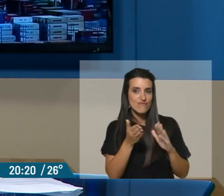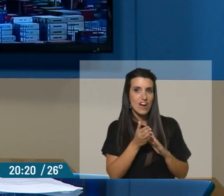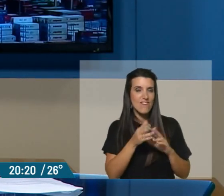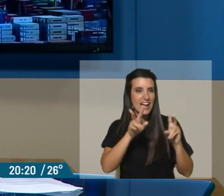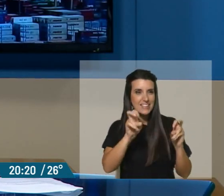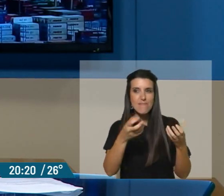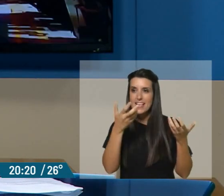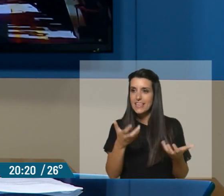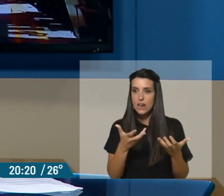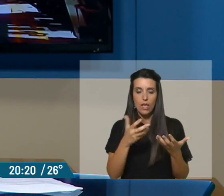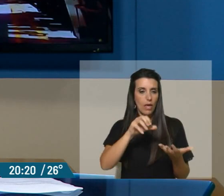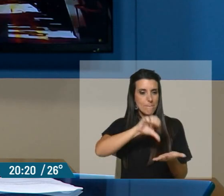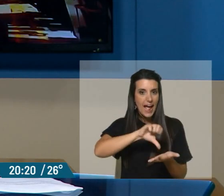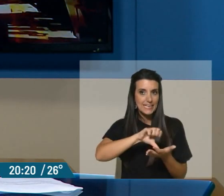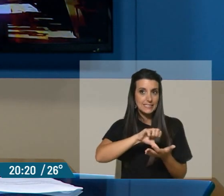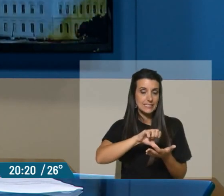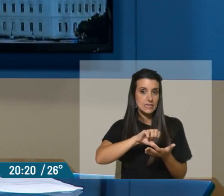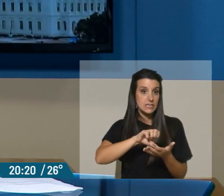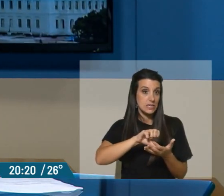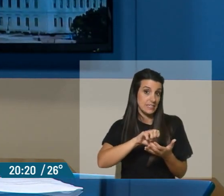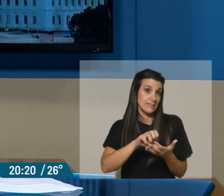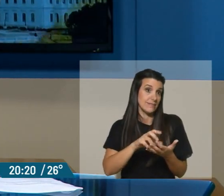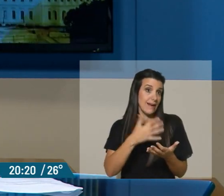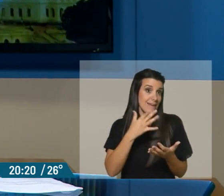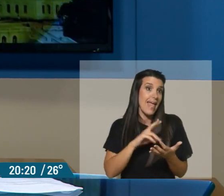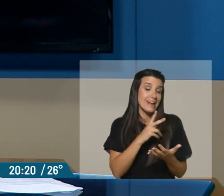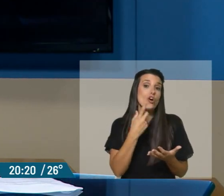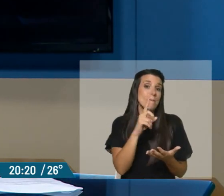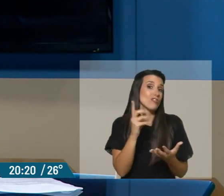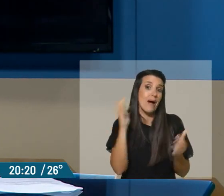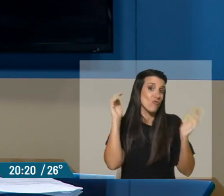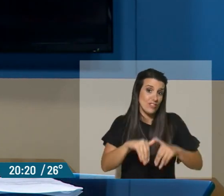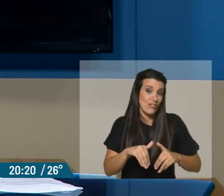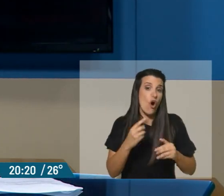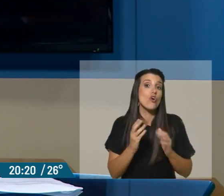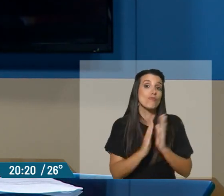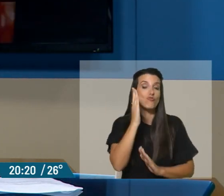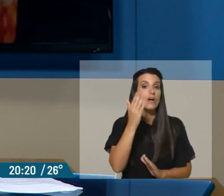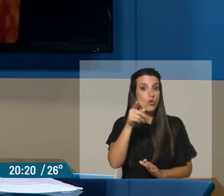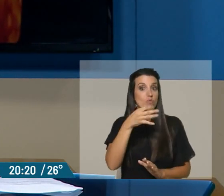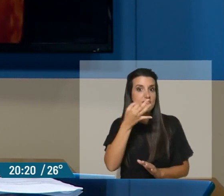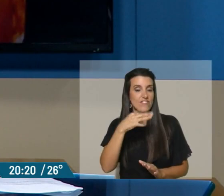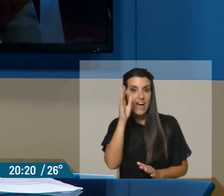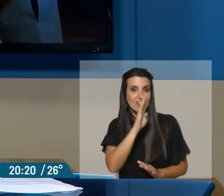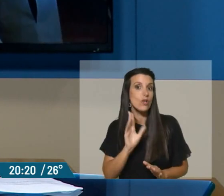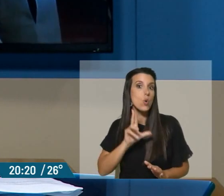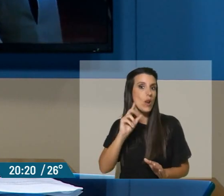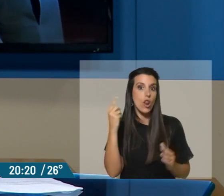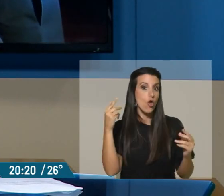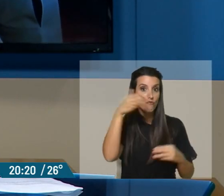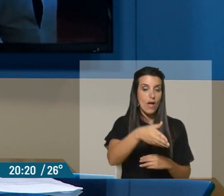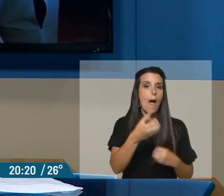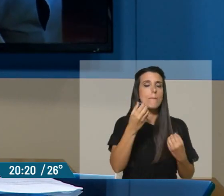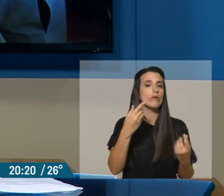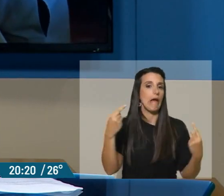sacar a ese país tan rico del pozo. Lo que vos decías, Leo, es cierto, Lula no fue porque tuvieron un encontronazo. Primero